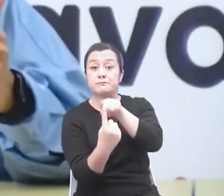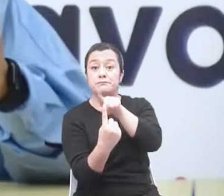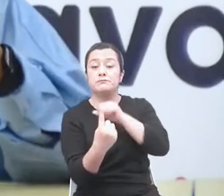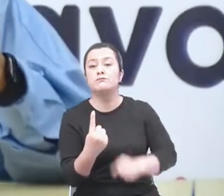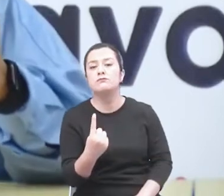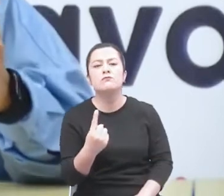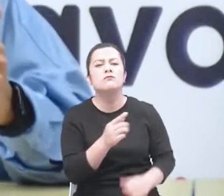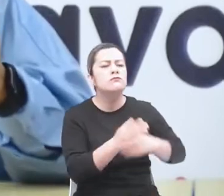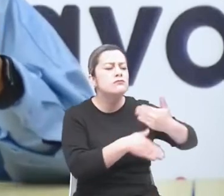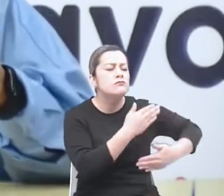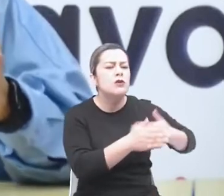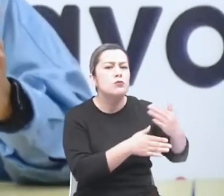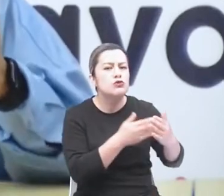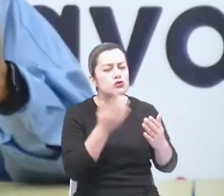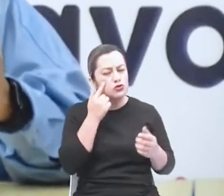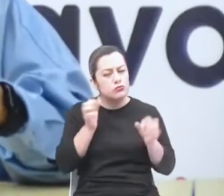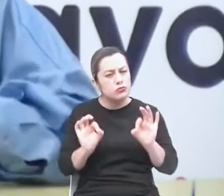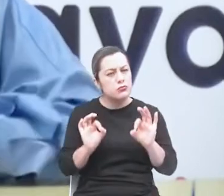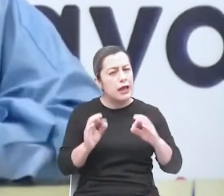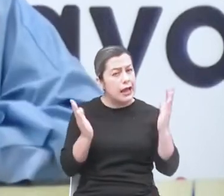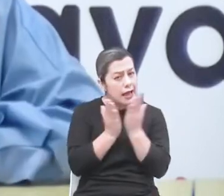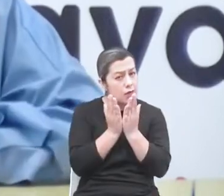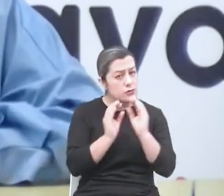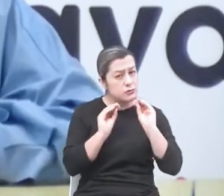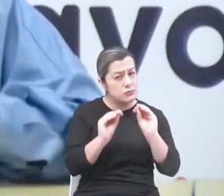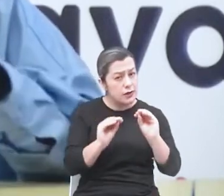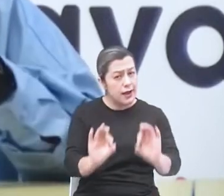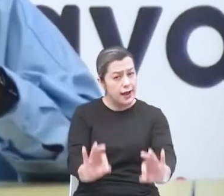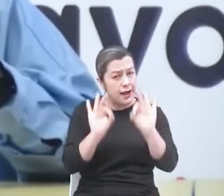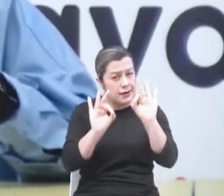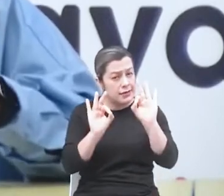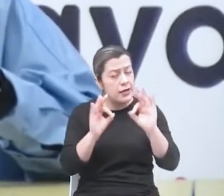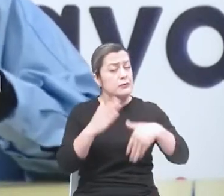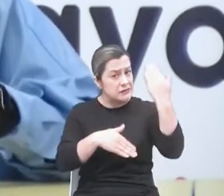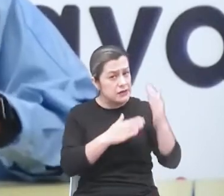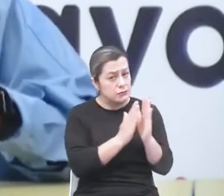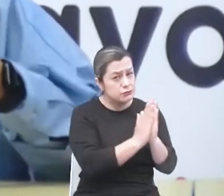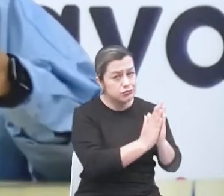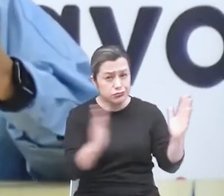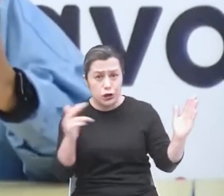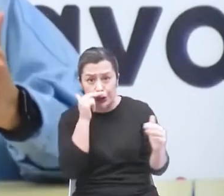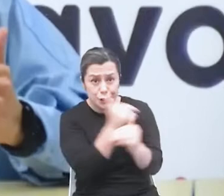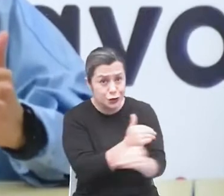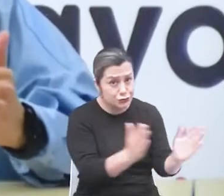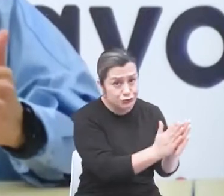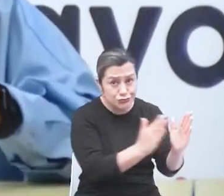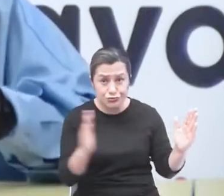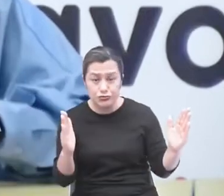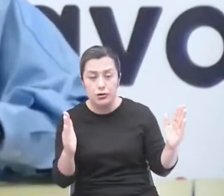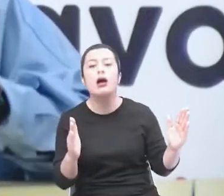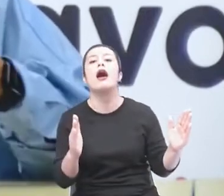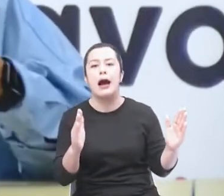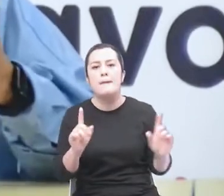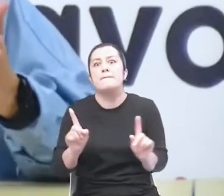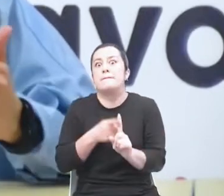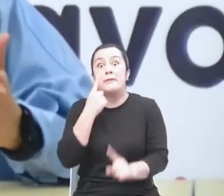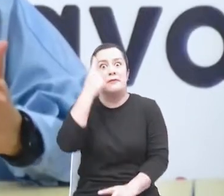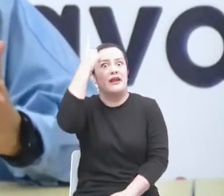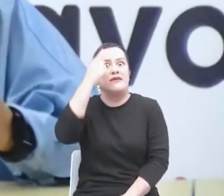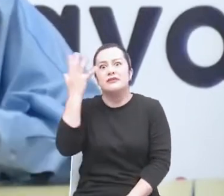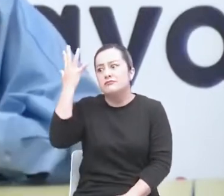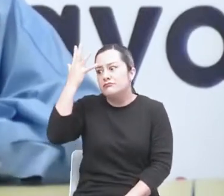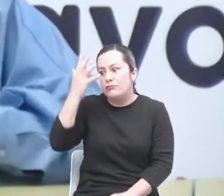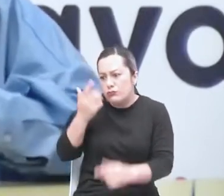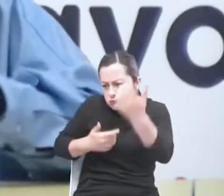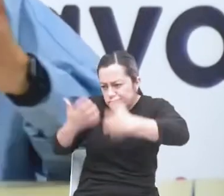de un proceso de medición de la calidad de la educación inicial. Por primera vez vamos a tener unos resultados a nivel nacional,